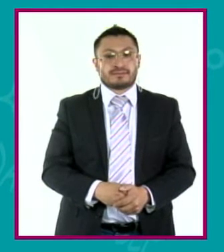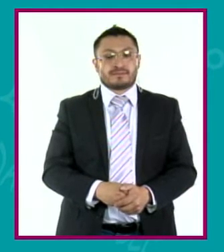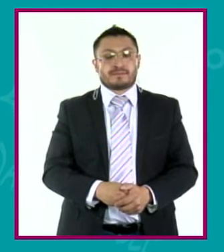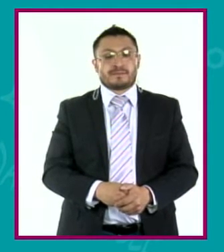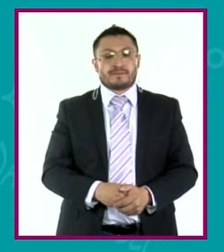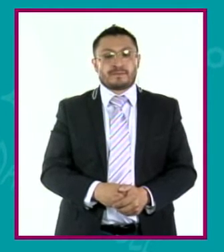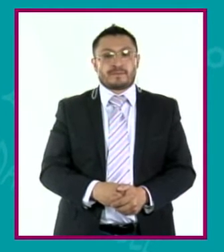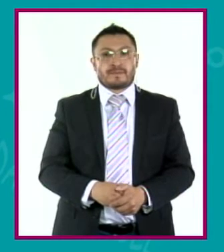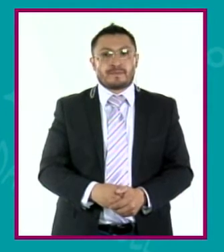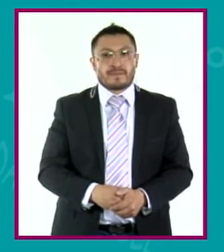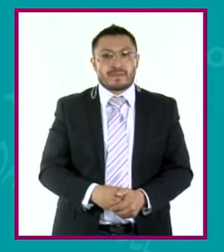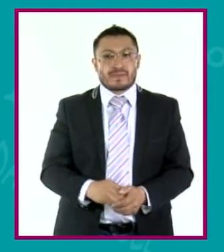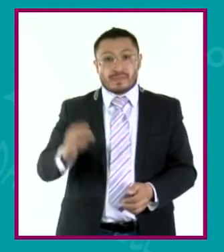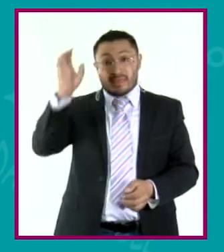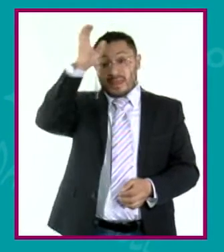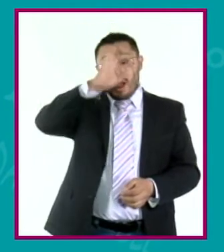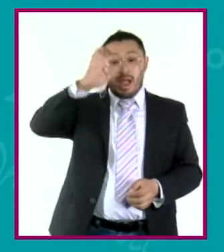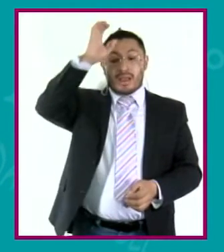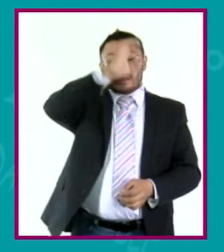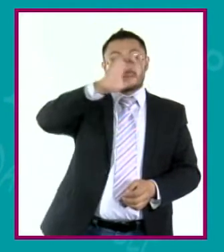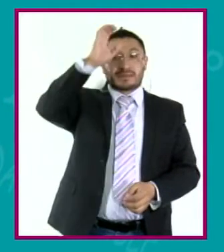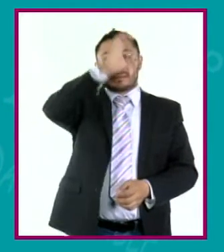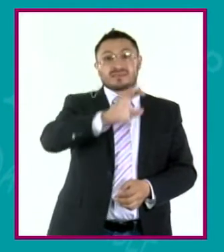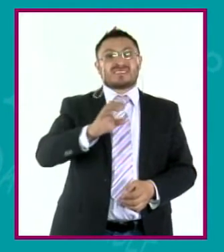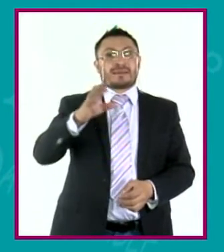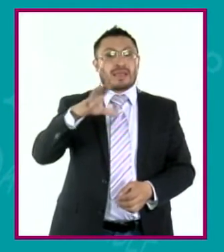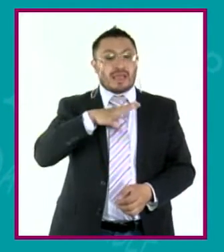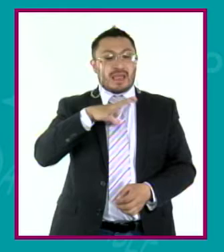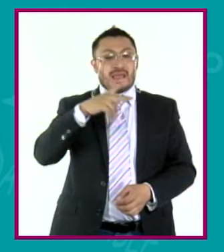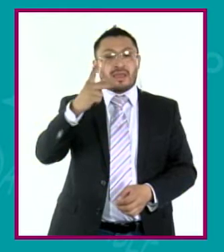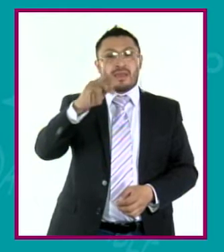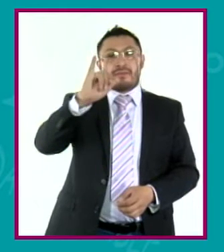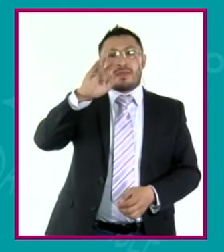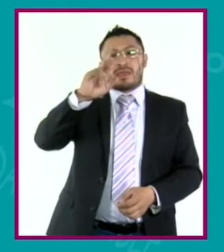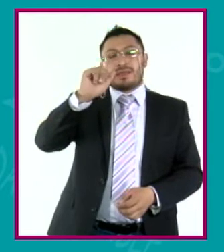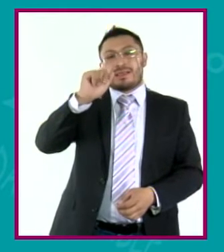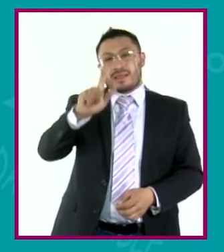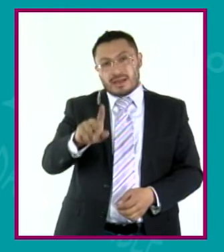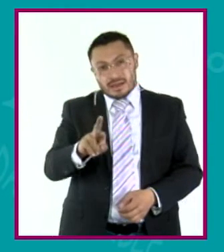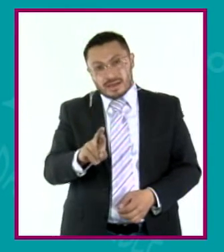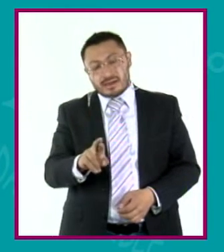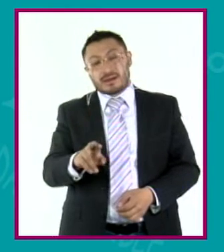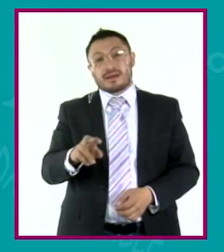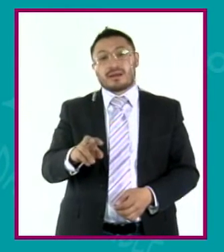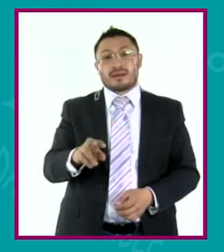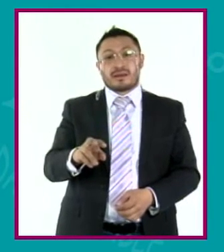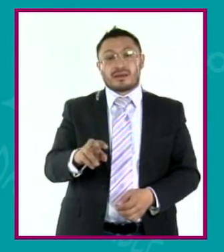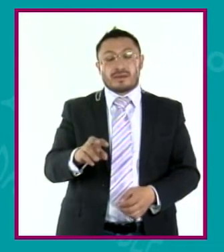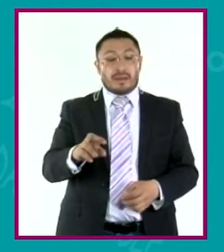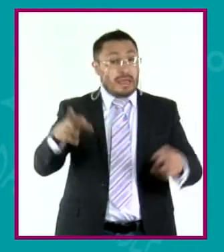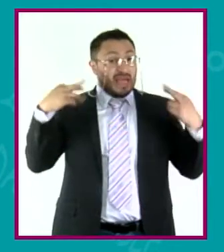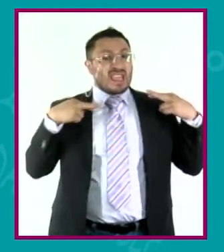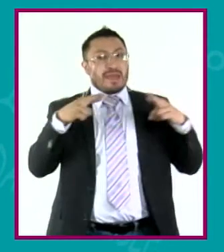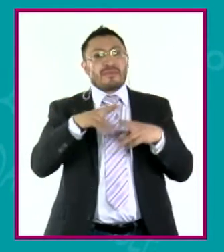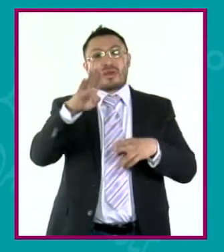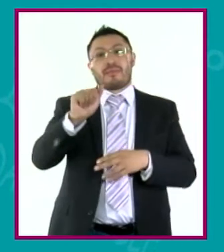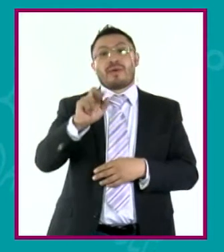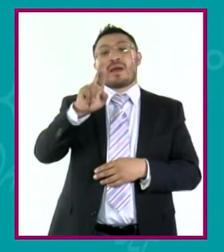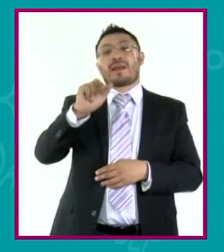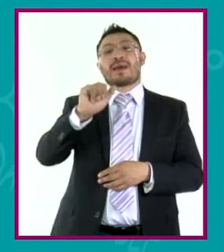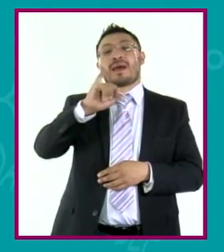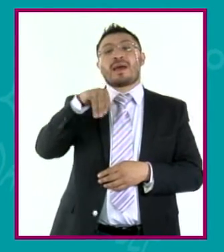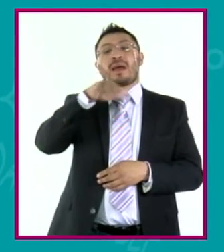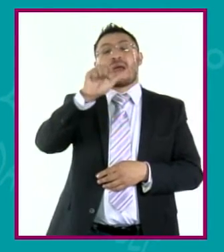En la Facultad de Ciencias hubo uno de los pilares de nuestra carrera, que era el maestro Barajas, Alberto Barajas